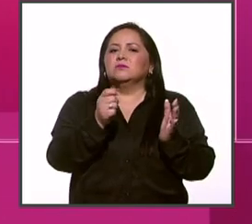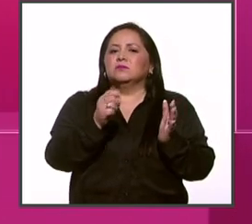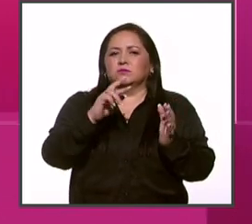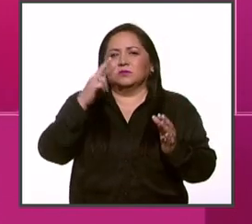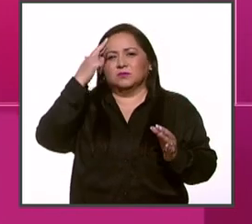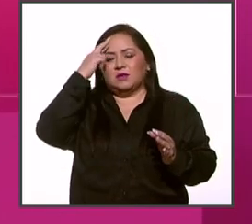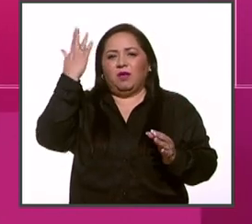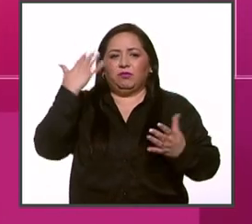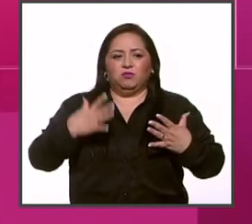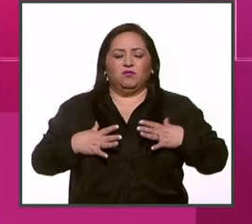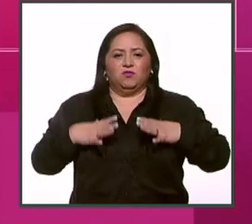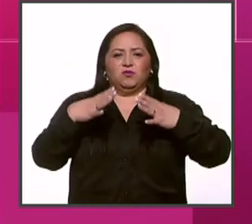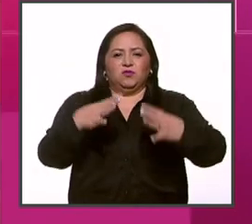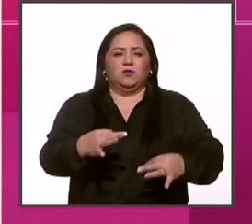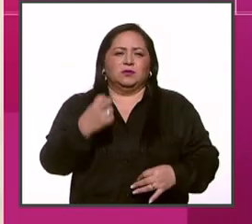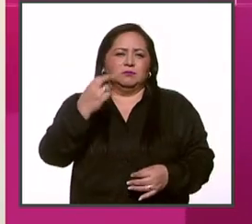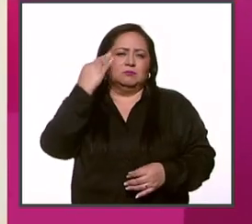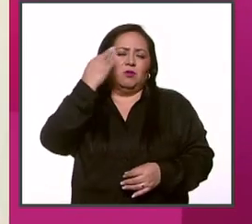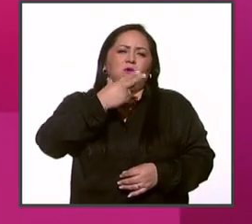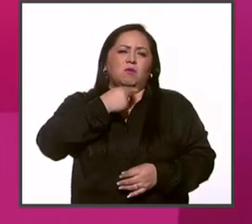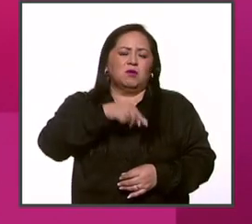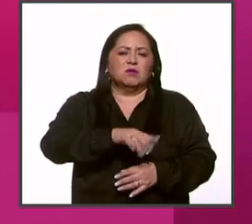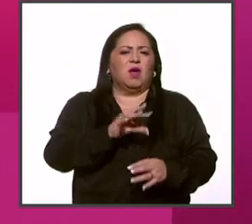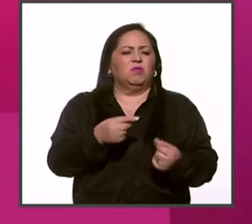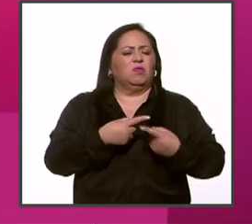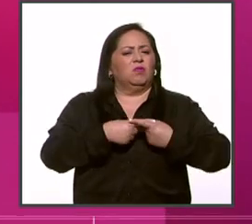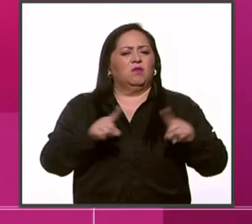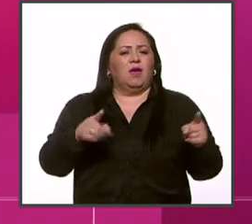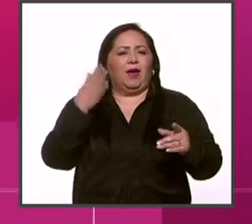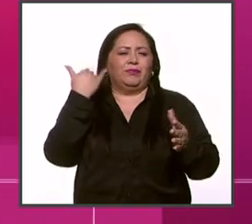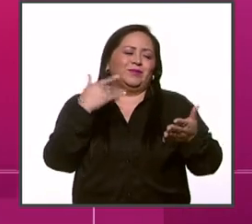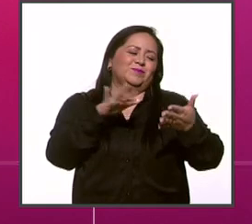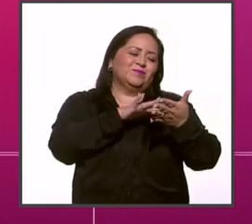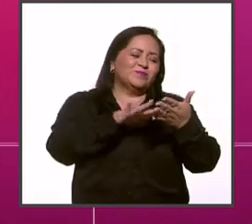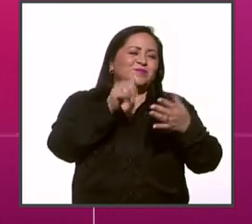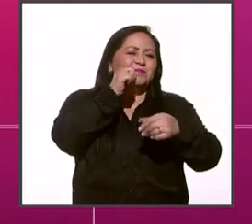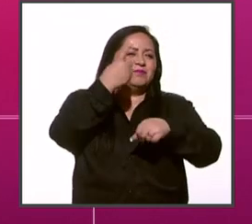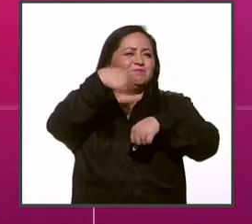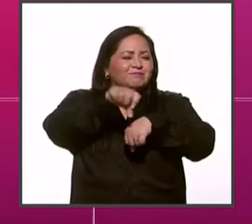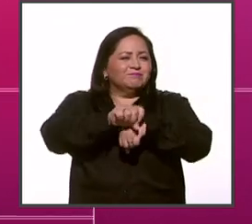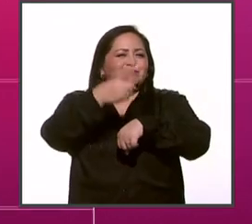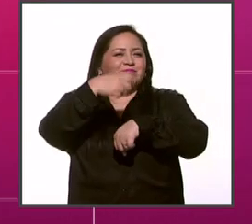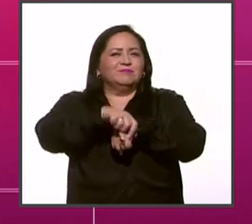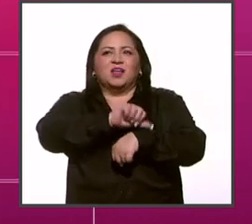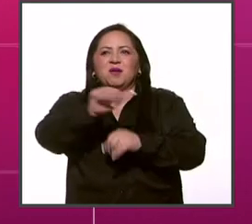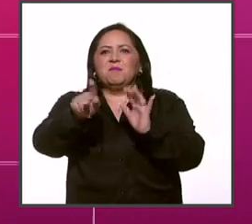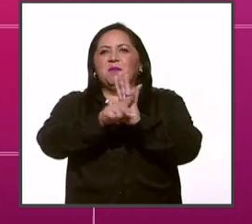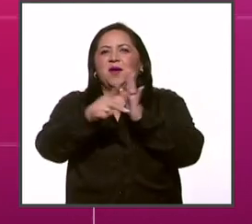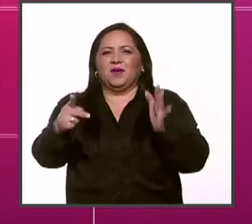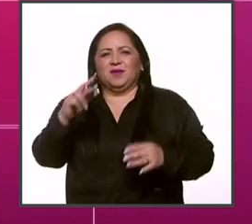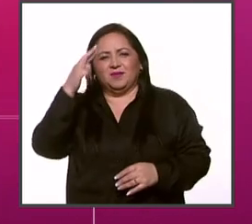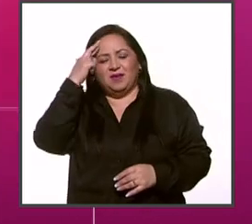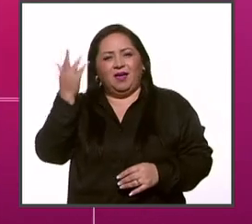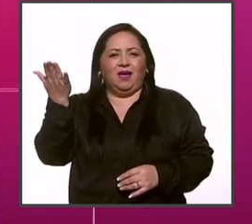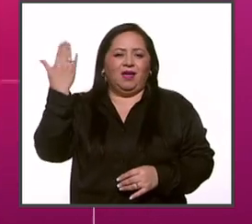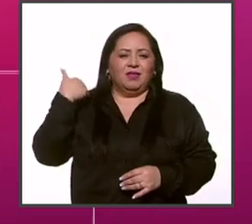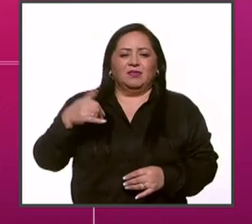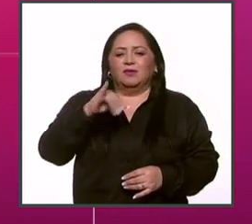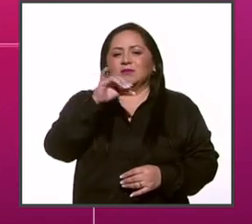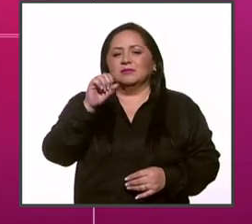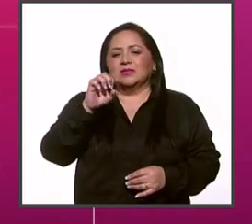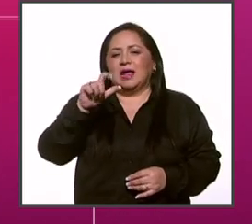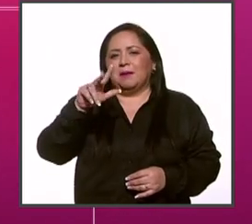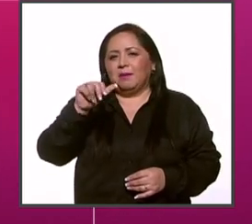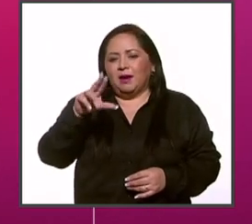que fundó José Páez Yergo, donde leíamos cada semana a periodistas de la talla de José Alvarado,